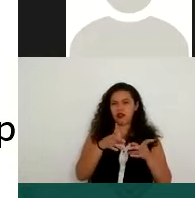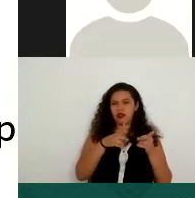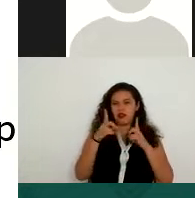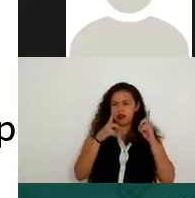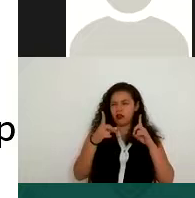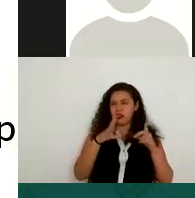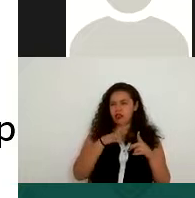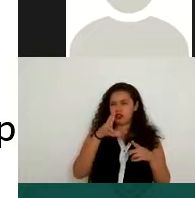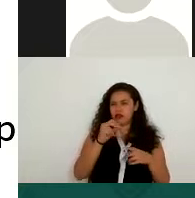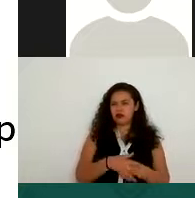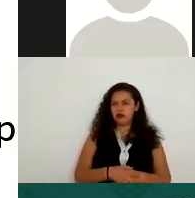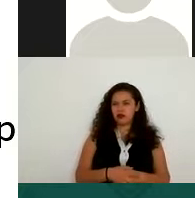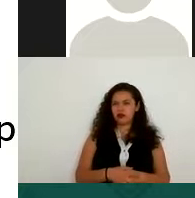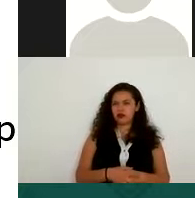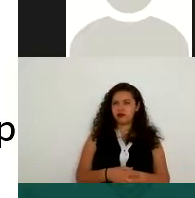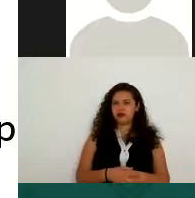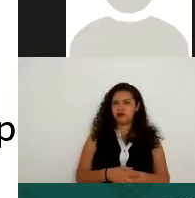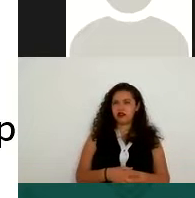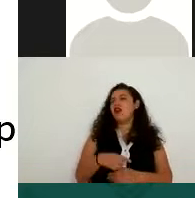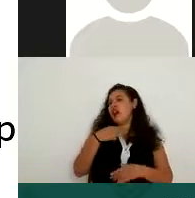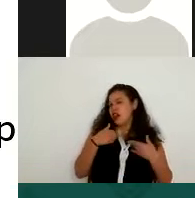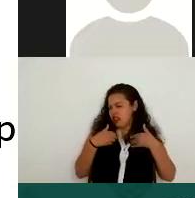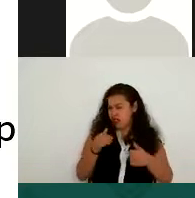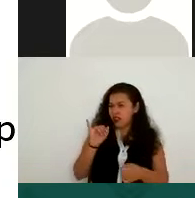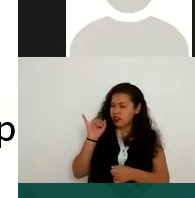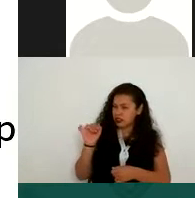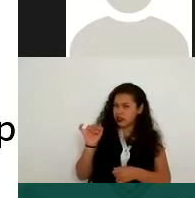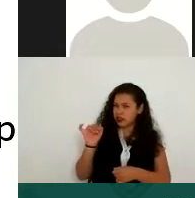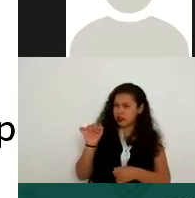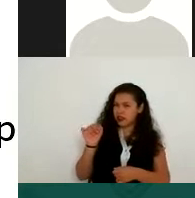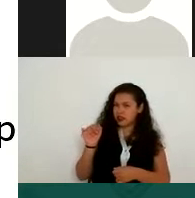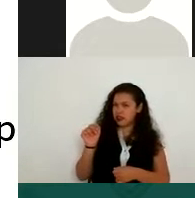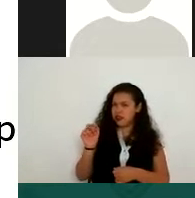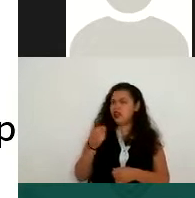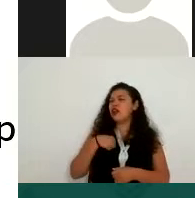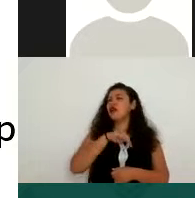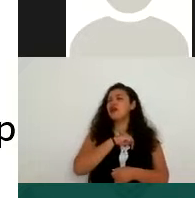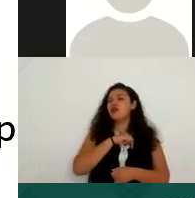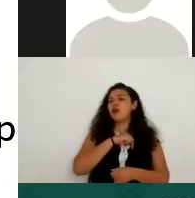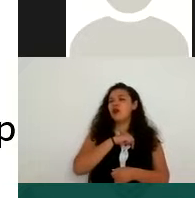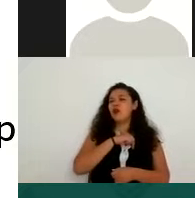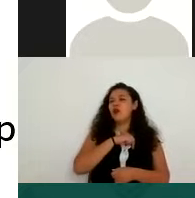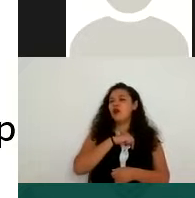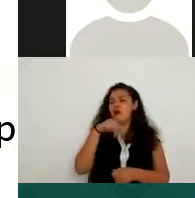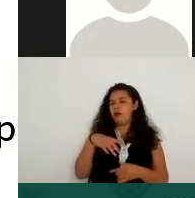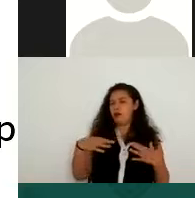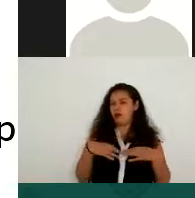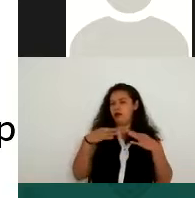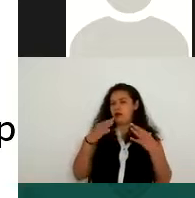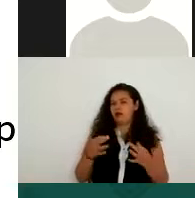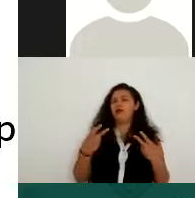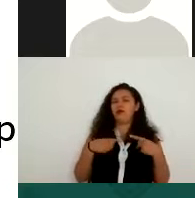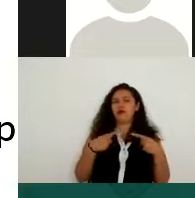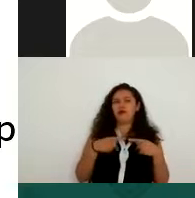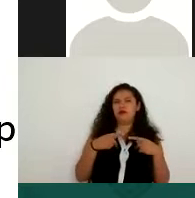Mira, sí lo entiendo y nosotros precisamente trabajamos, bueno, la fundación con personas, se atiende a personas